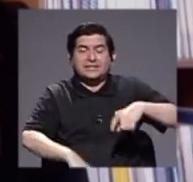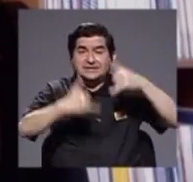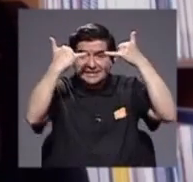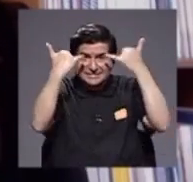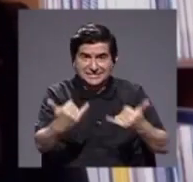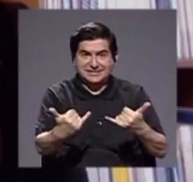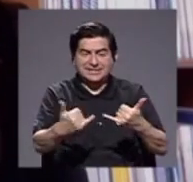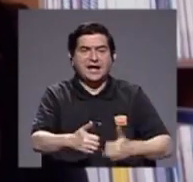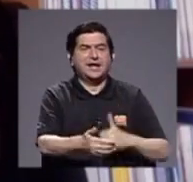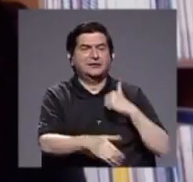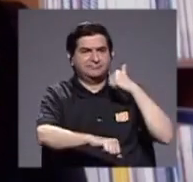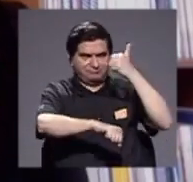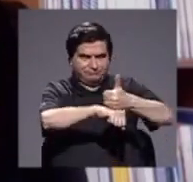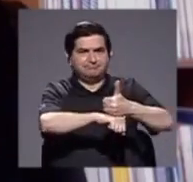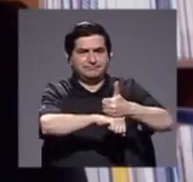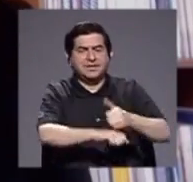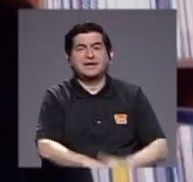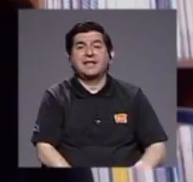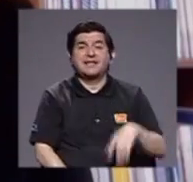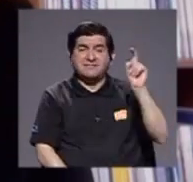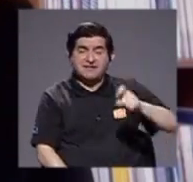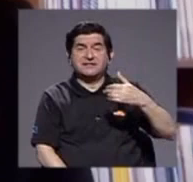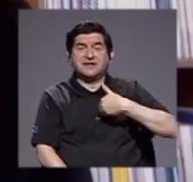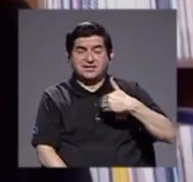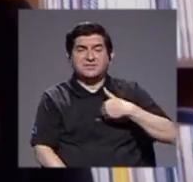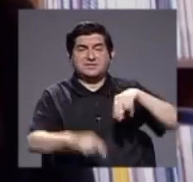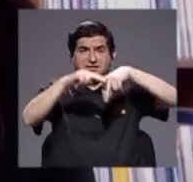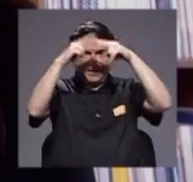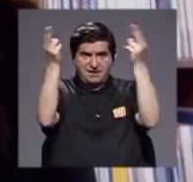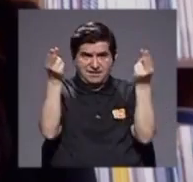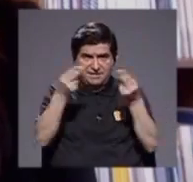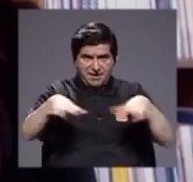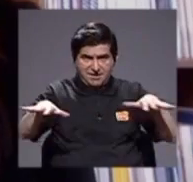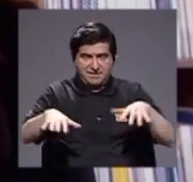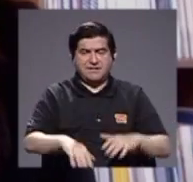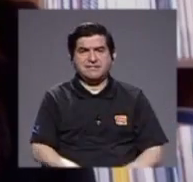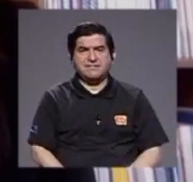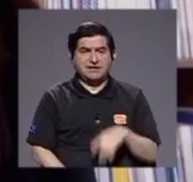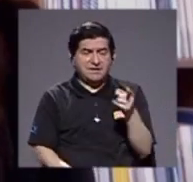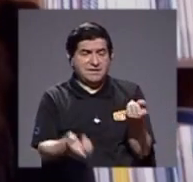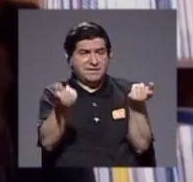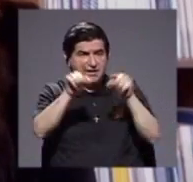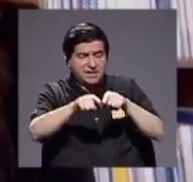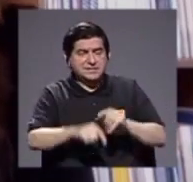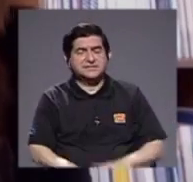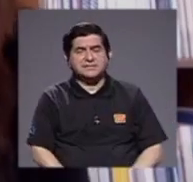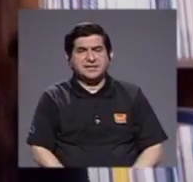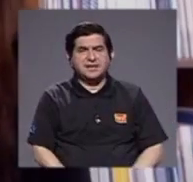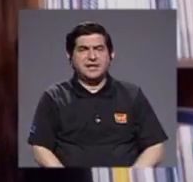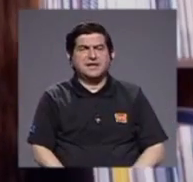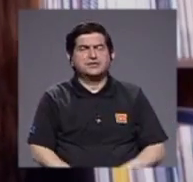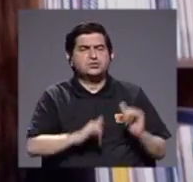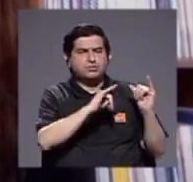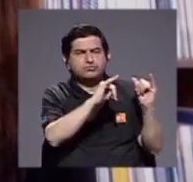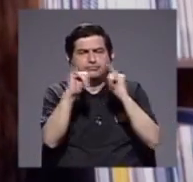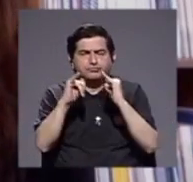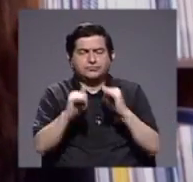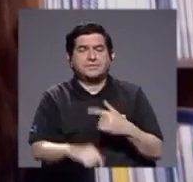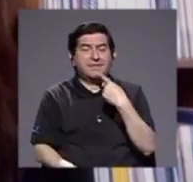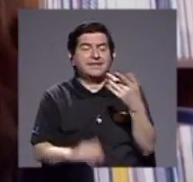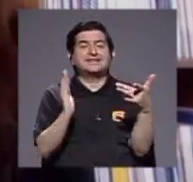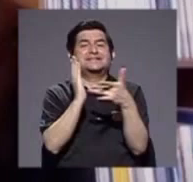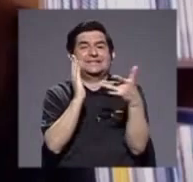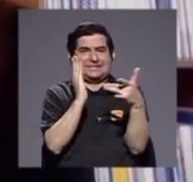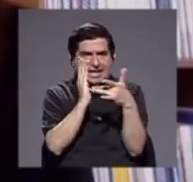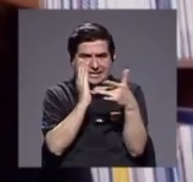sido señalada de que teníamos que tener un internet, una internet simétrica, que es lo que llaman los técnicos, ¿verdad?